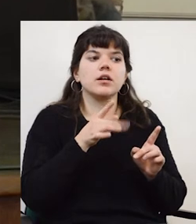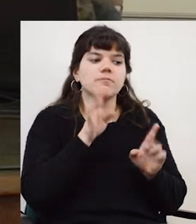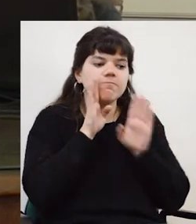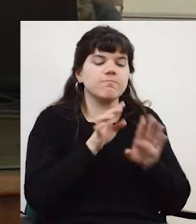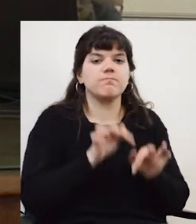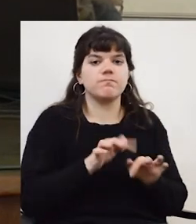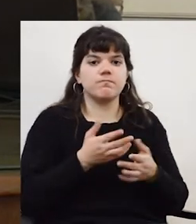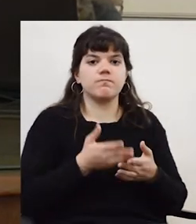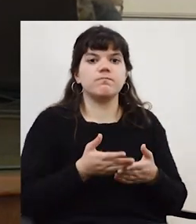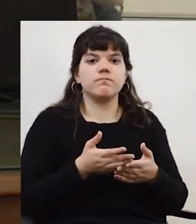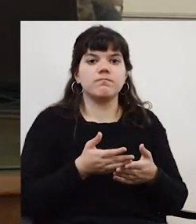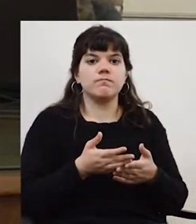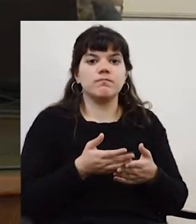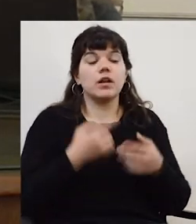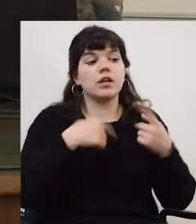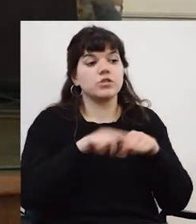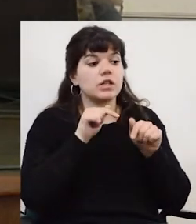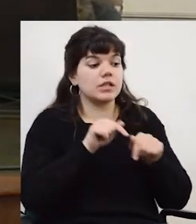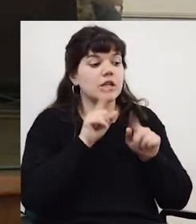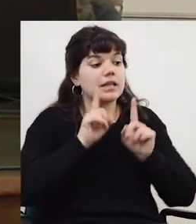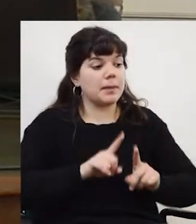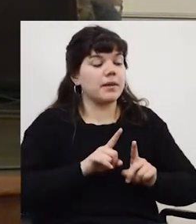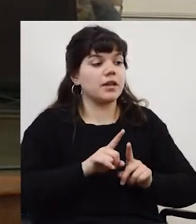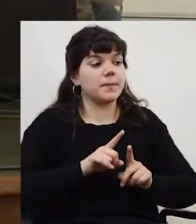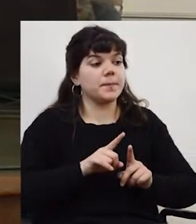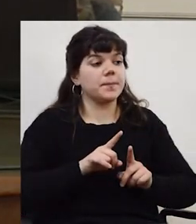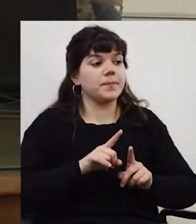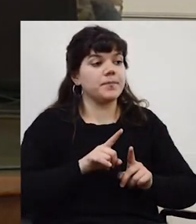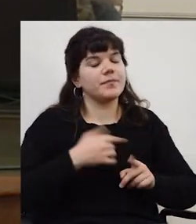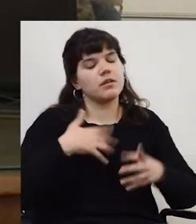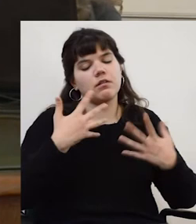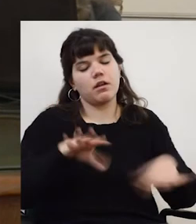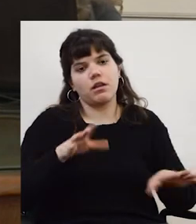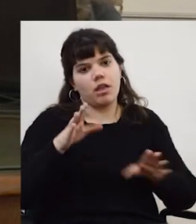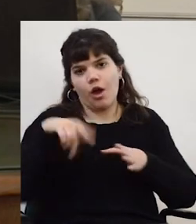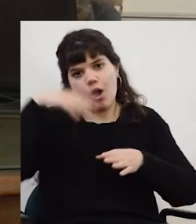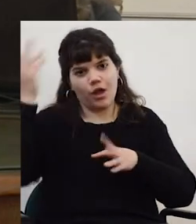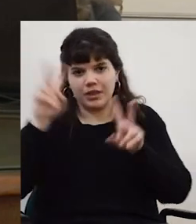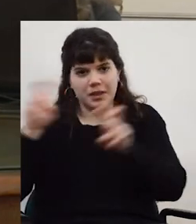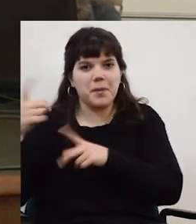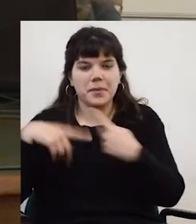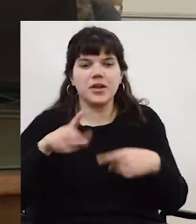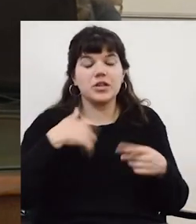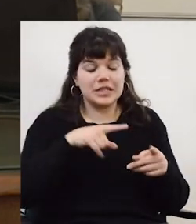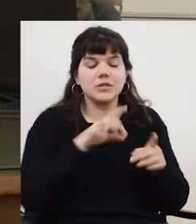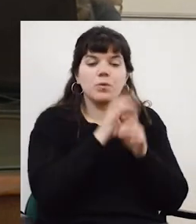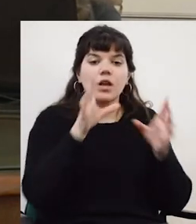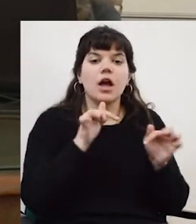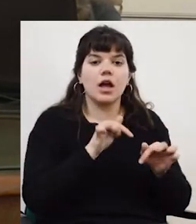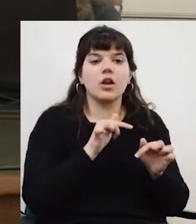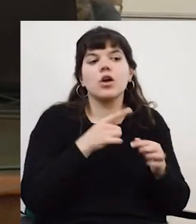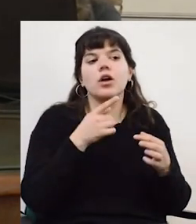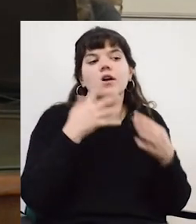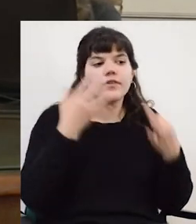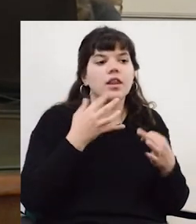contemplar que y eso porque eso también no me quiero ir pero pero está claro que en